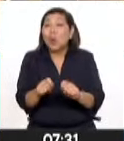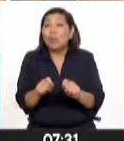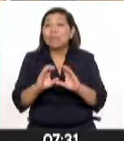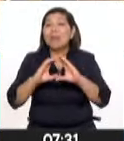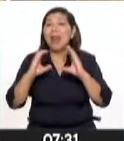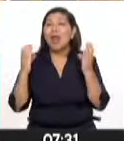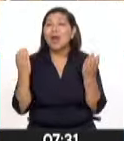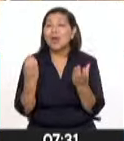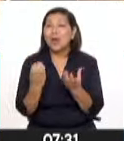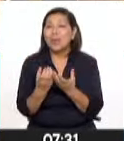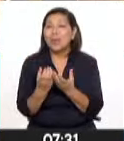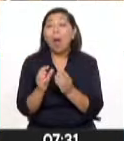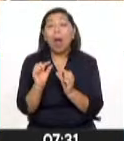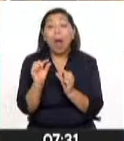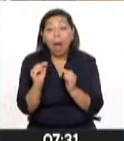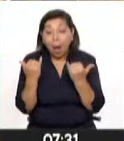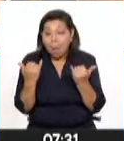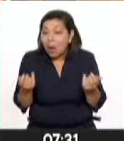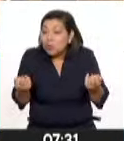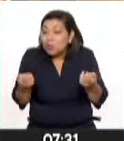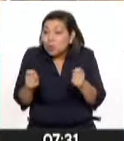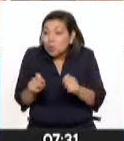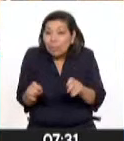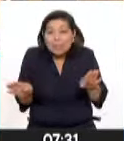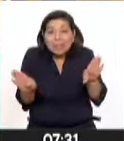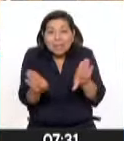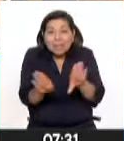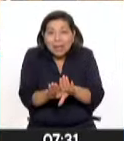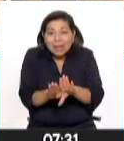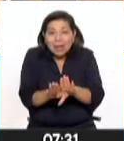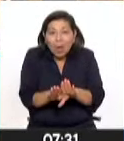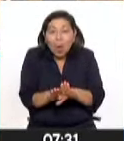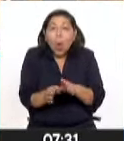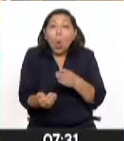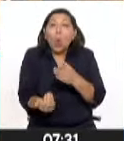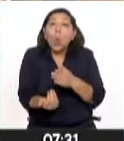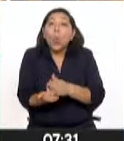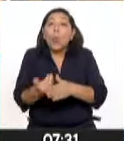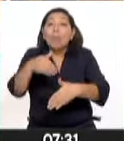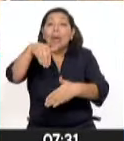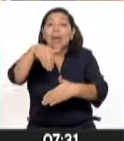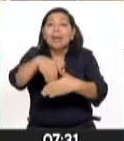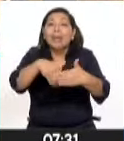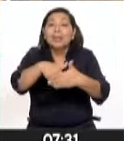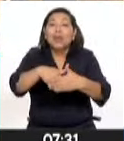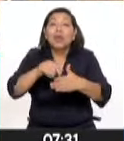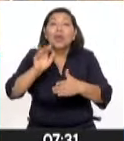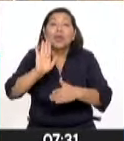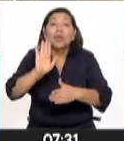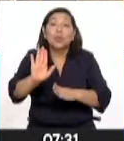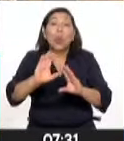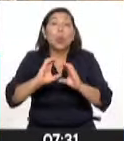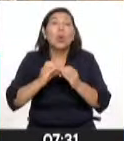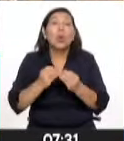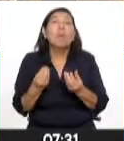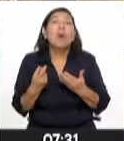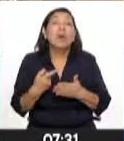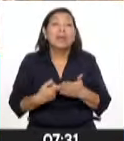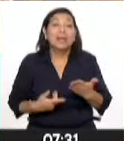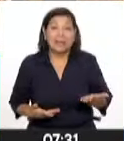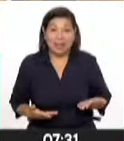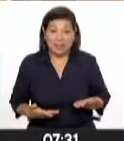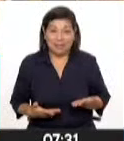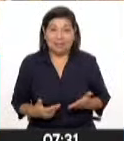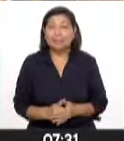Congreso momentáneamente para convocar a nuevas elecciones. Y esto es producto, ya